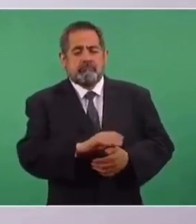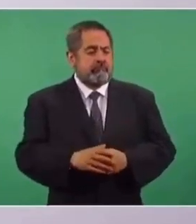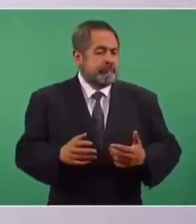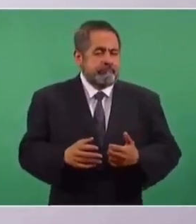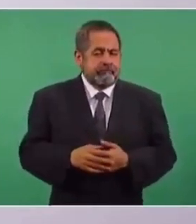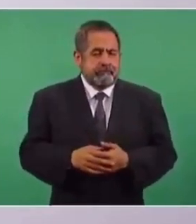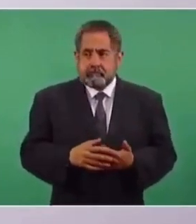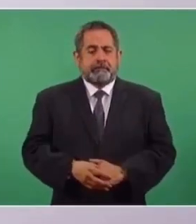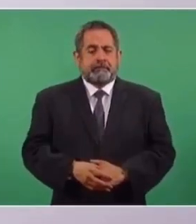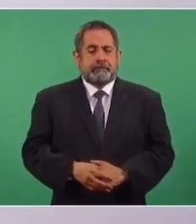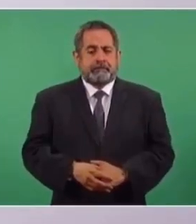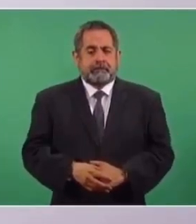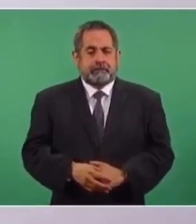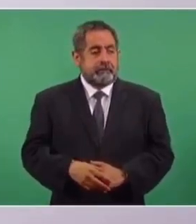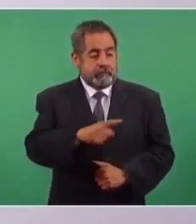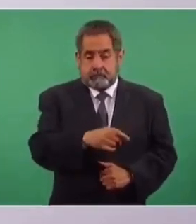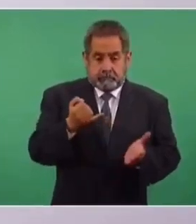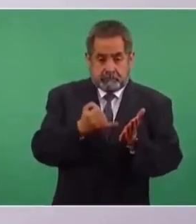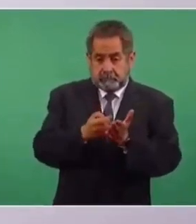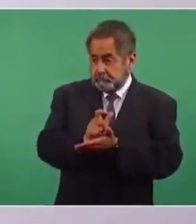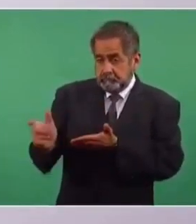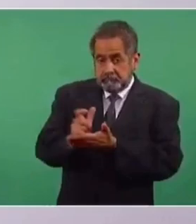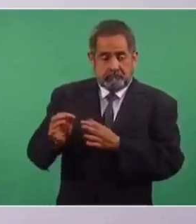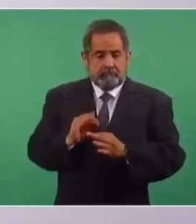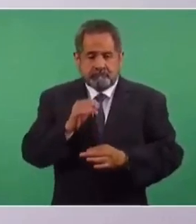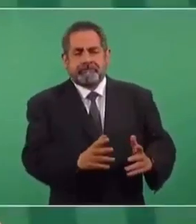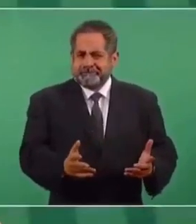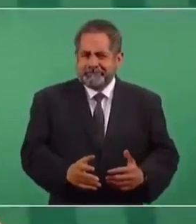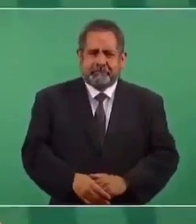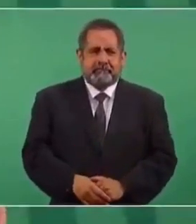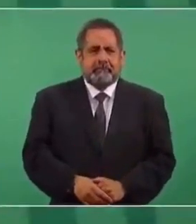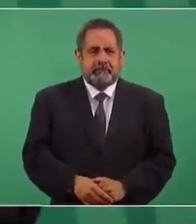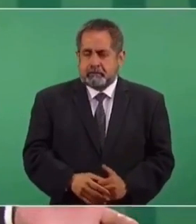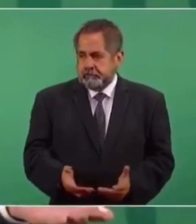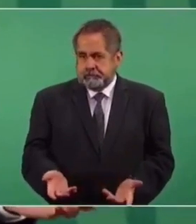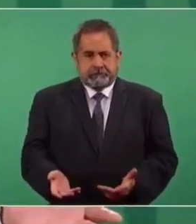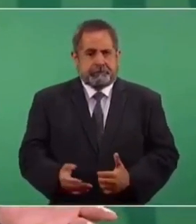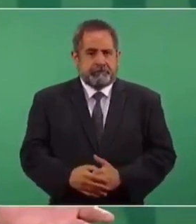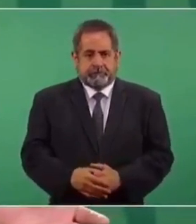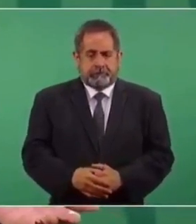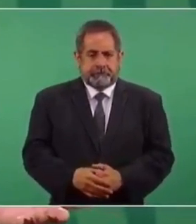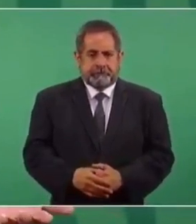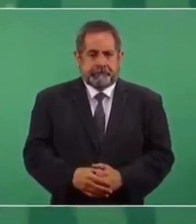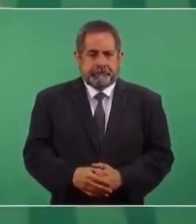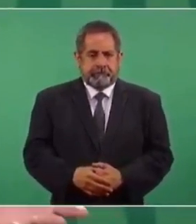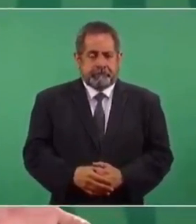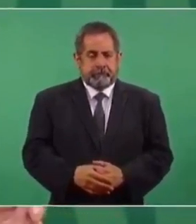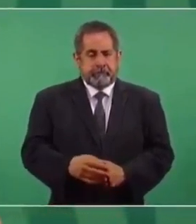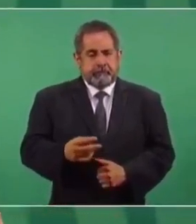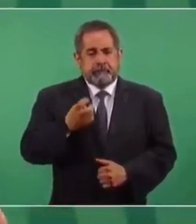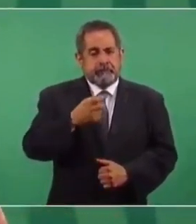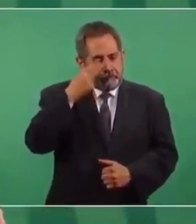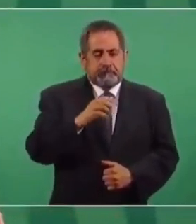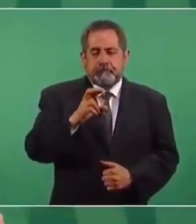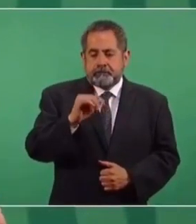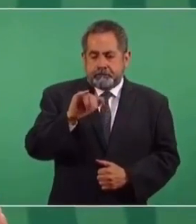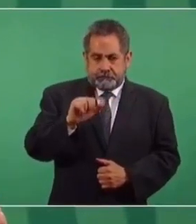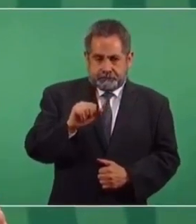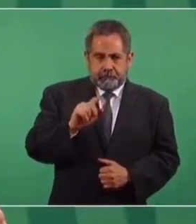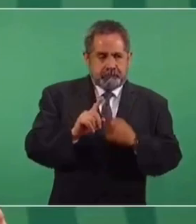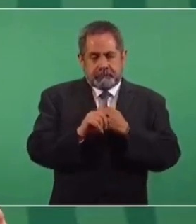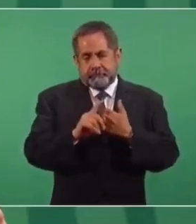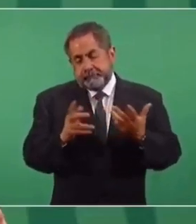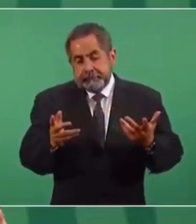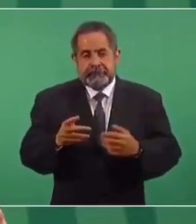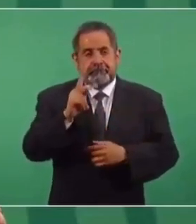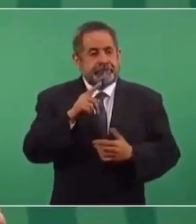Vendían hasta medicinas, no pagaban impuestos sus empresas. Entonces, hay realmente una crisis, pero es sobre